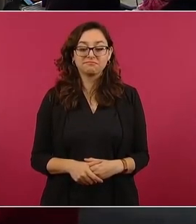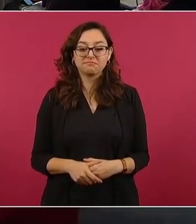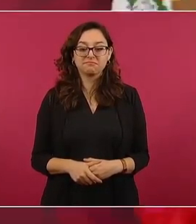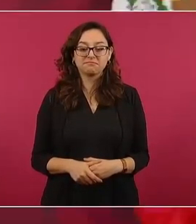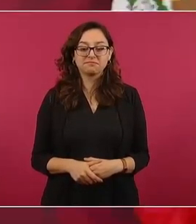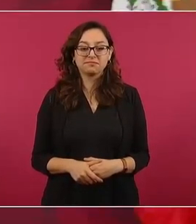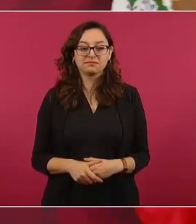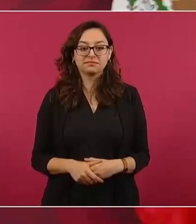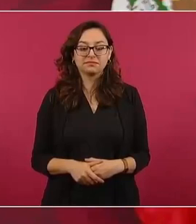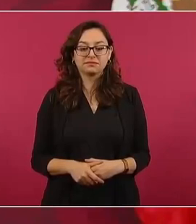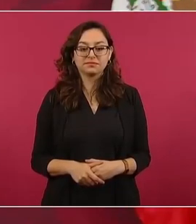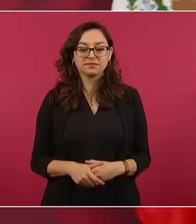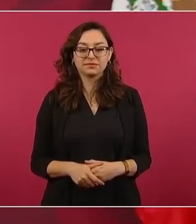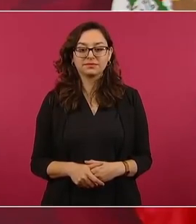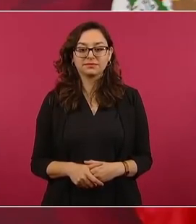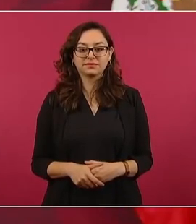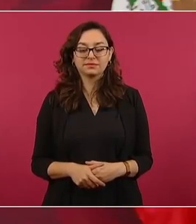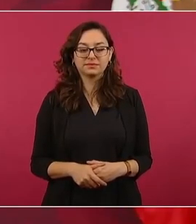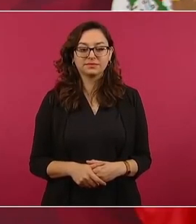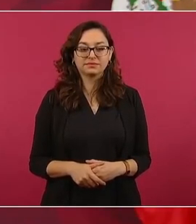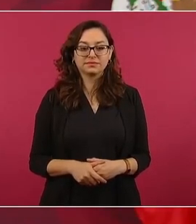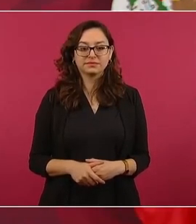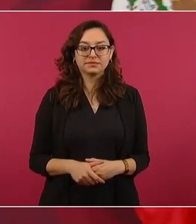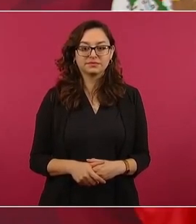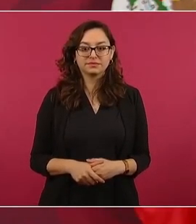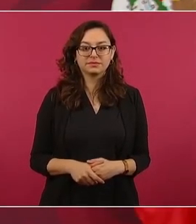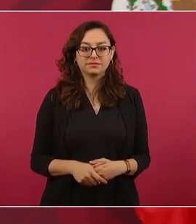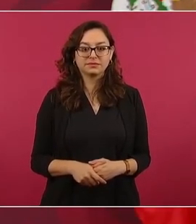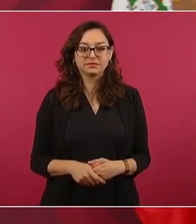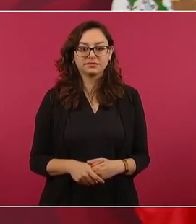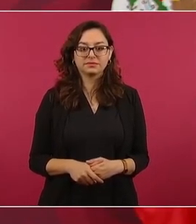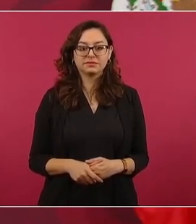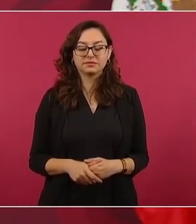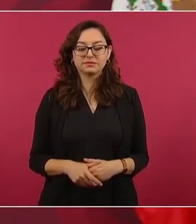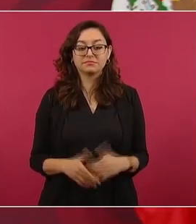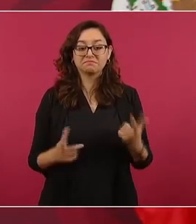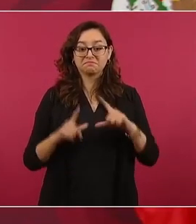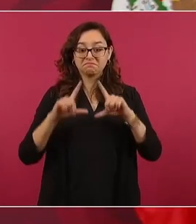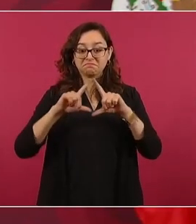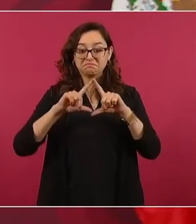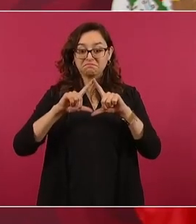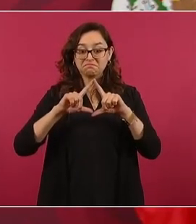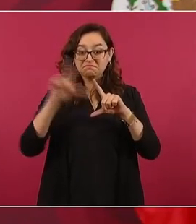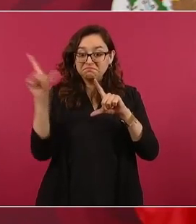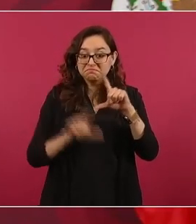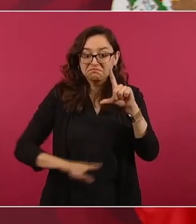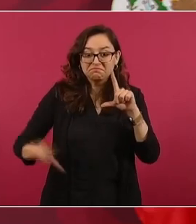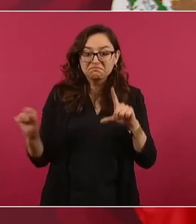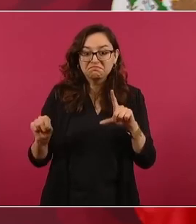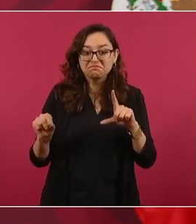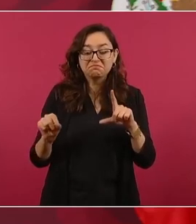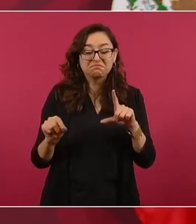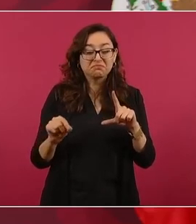a nivel nacional en ataques